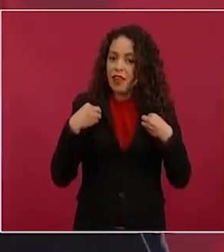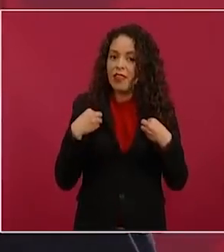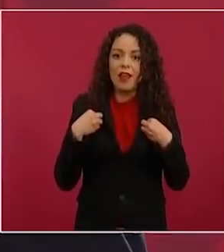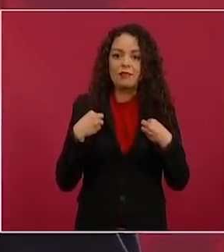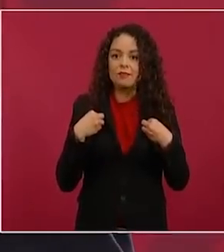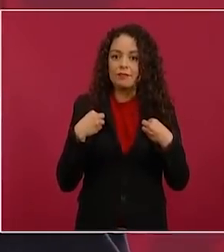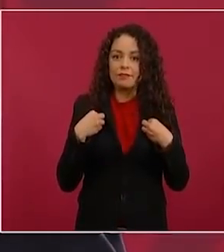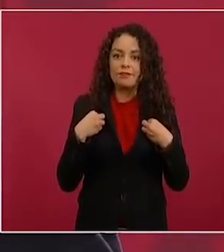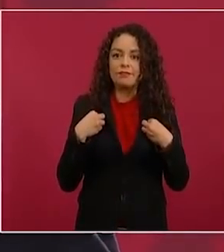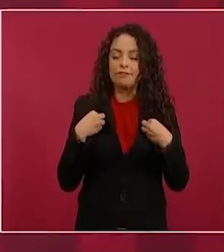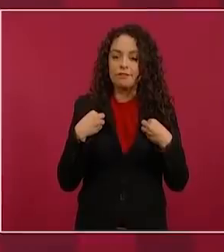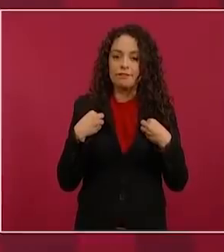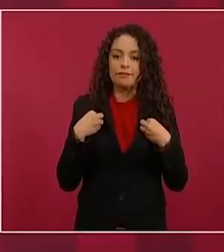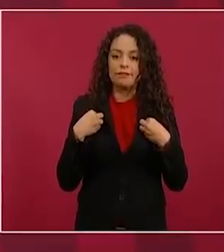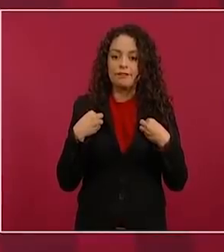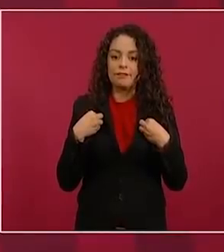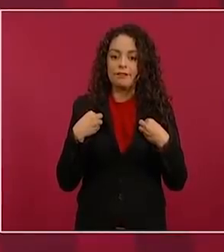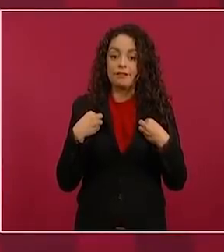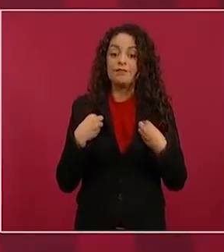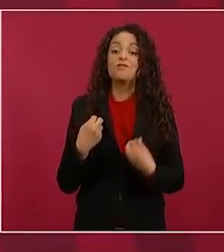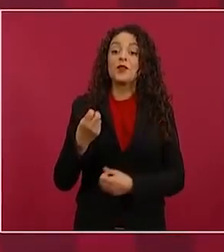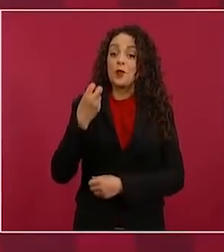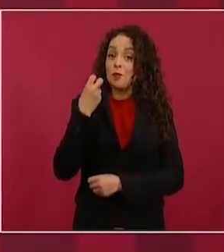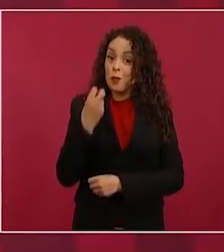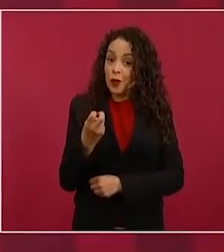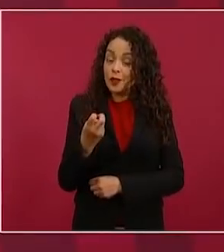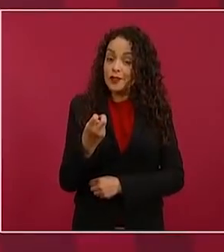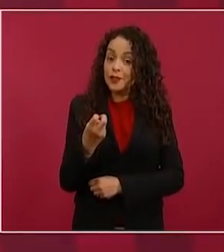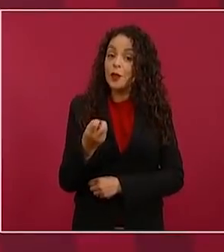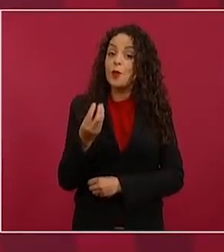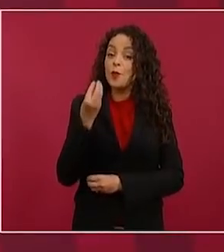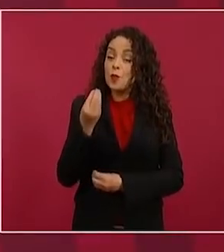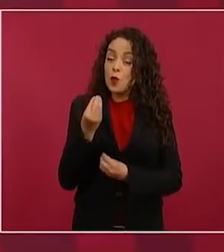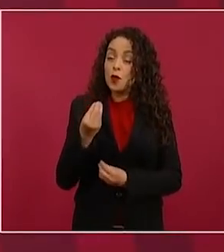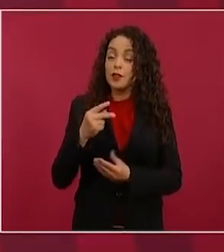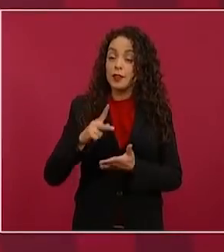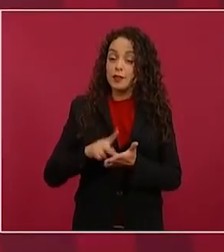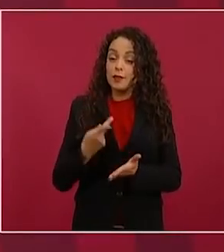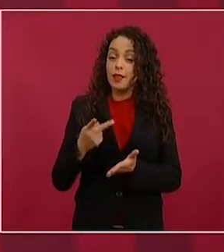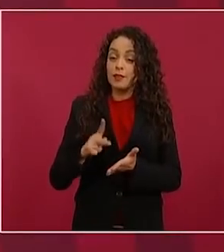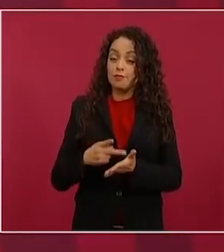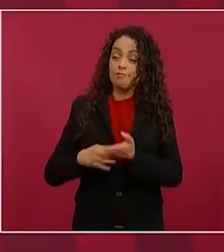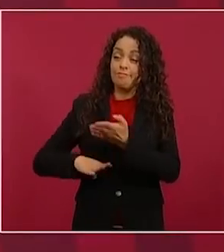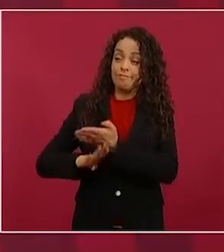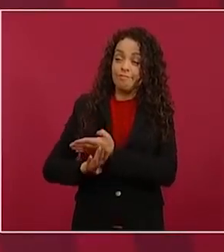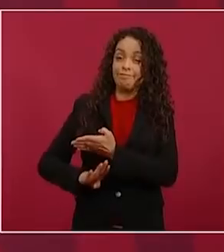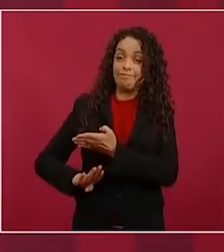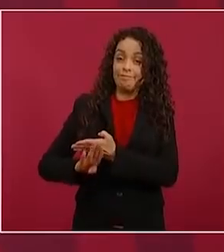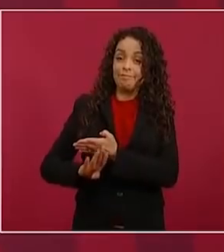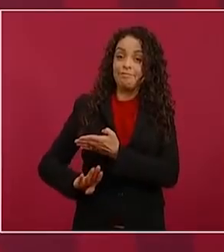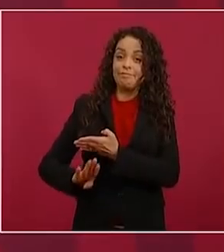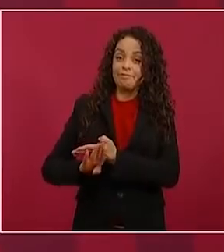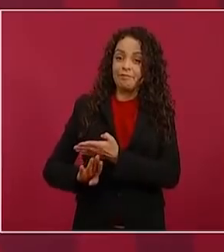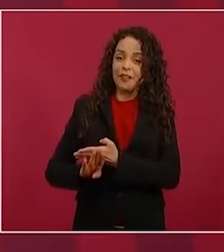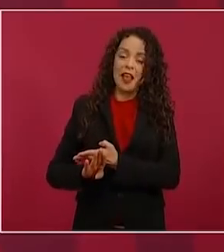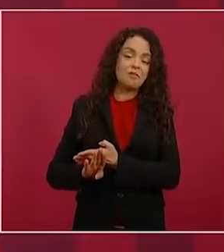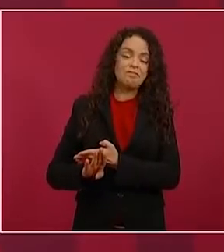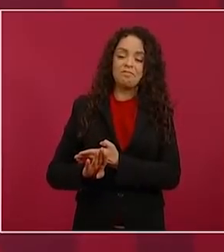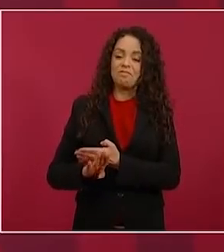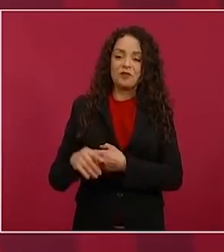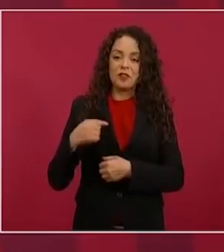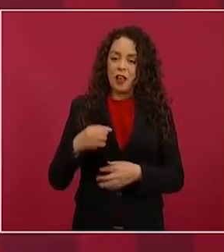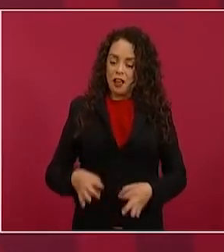eso he salido muchas veces, como ser poeta,